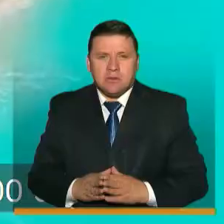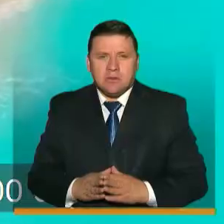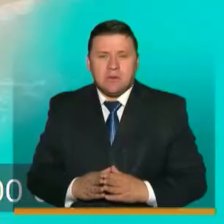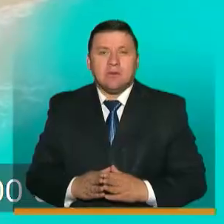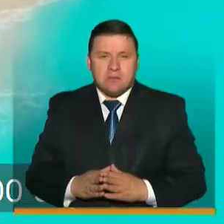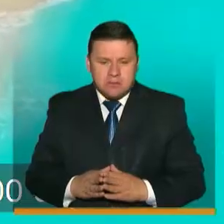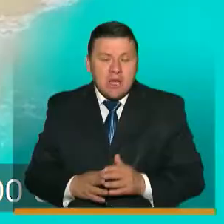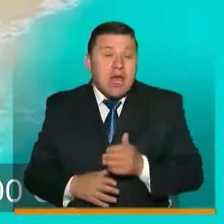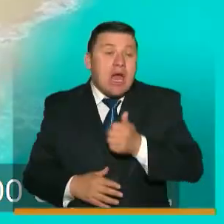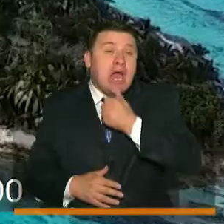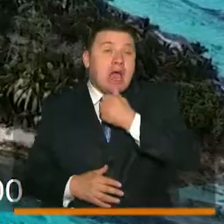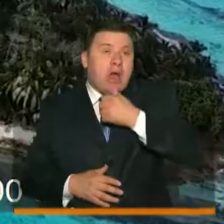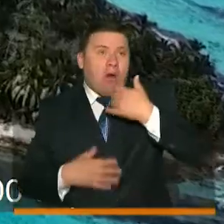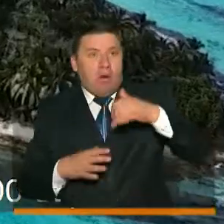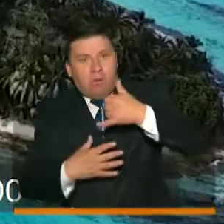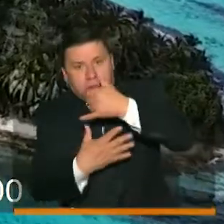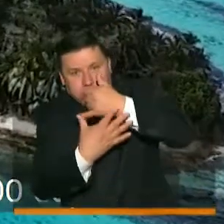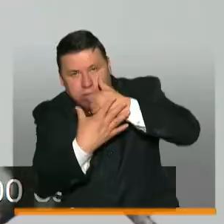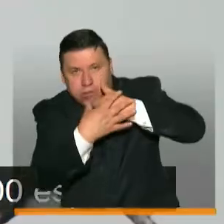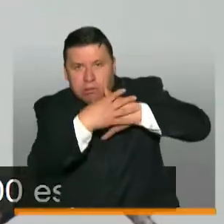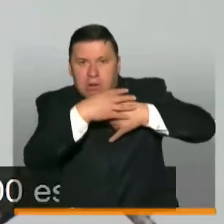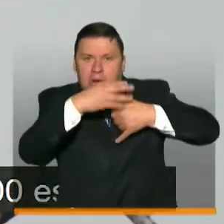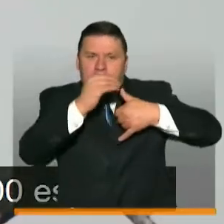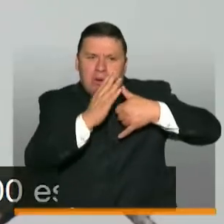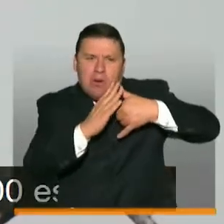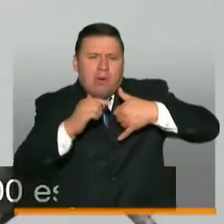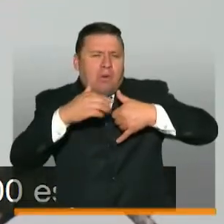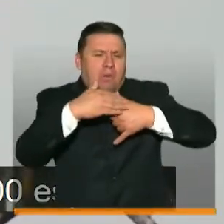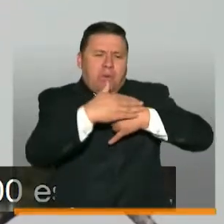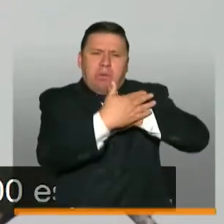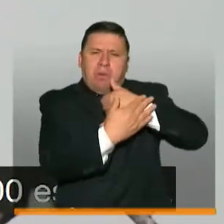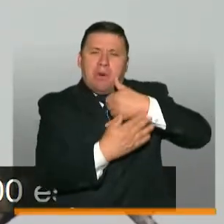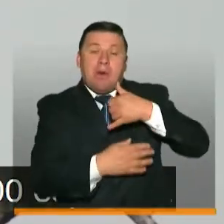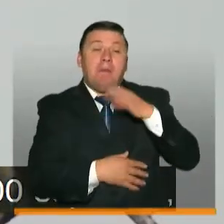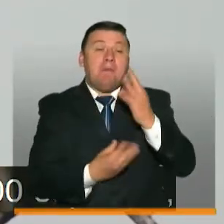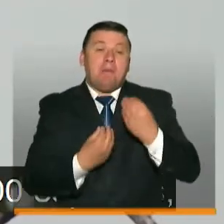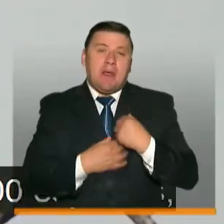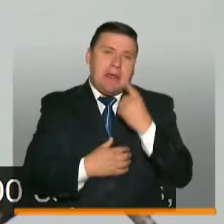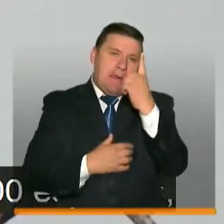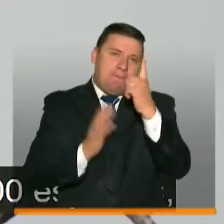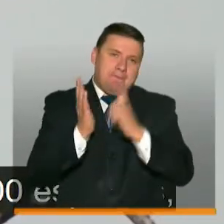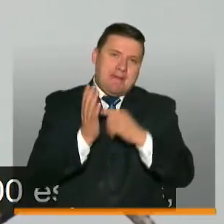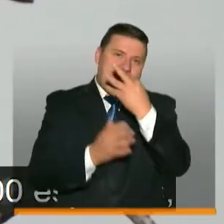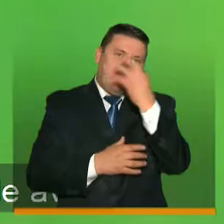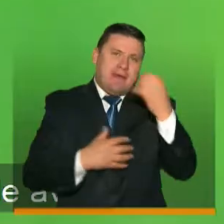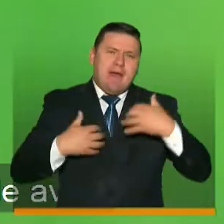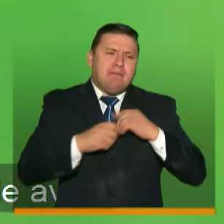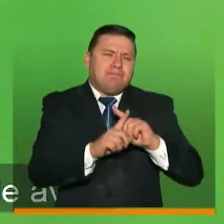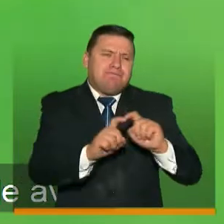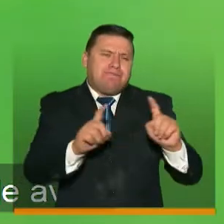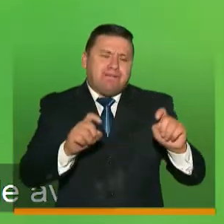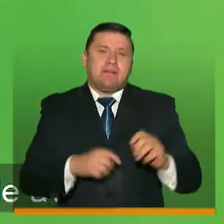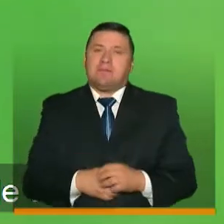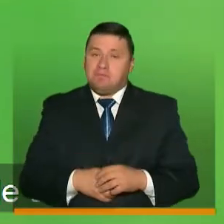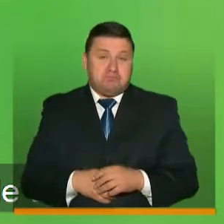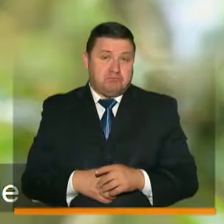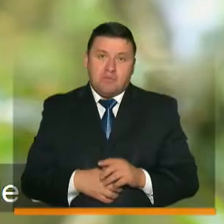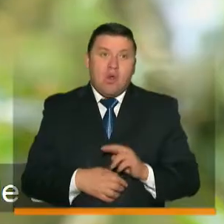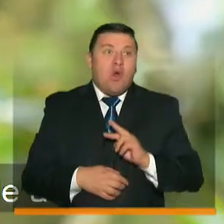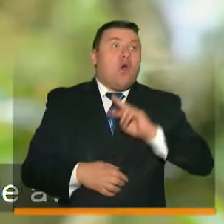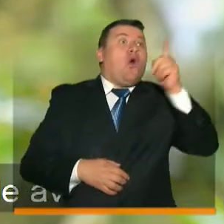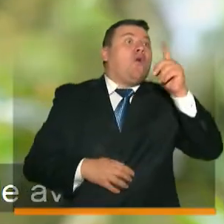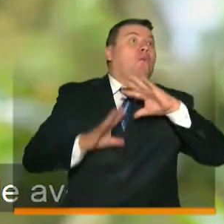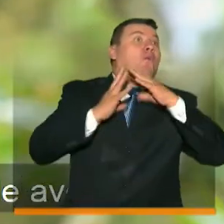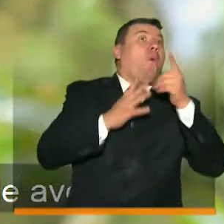En aguas del Caribe colombiano habitan más de 1.300 especies. Ningún otro